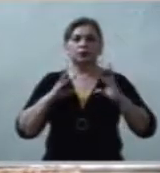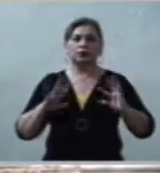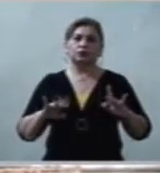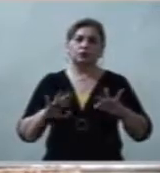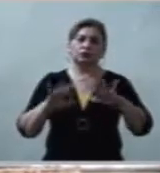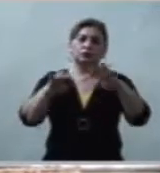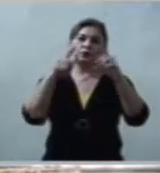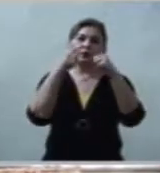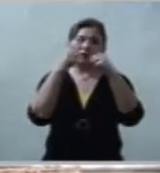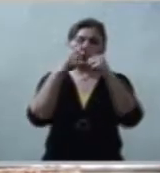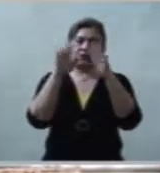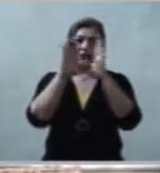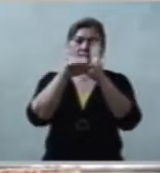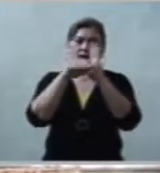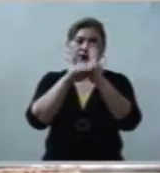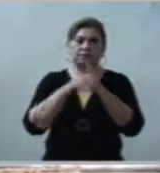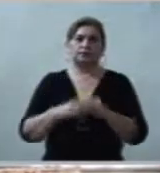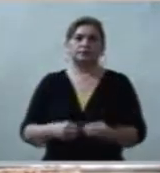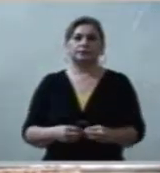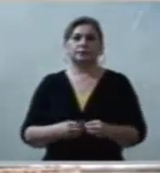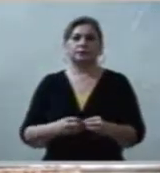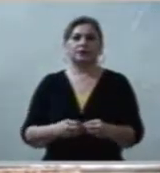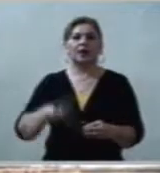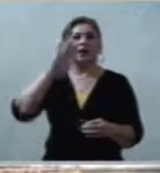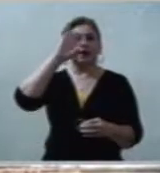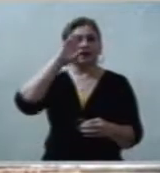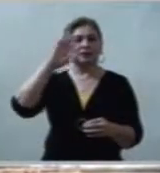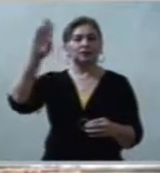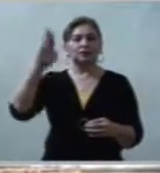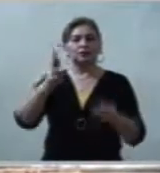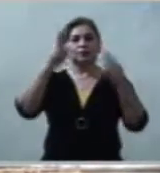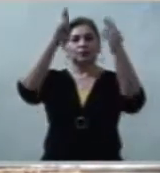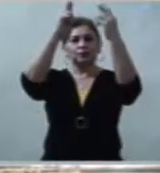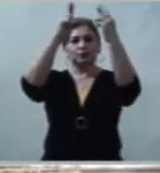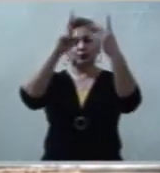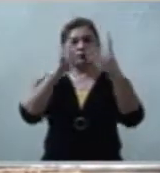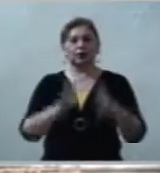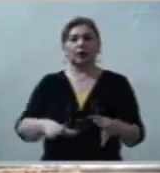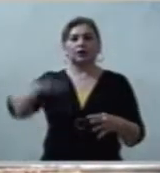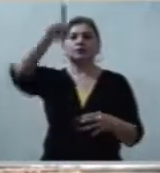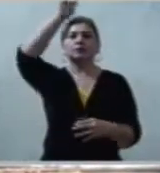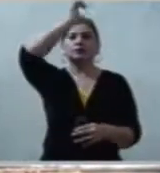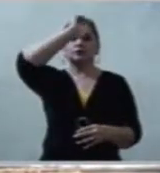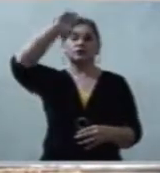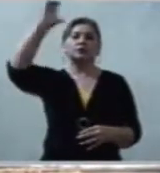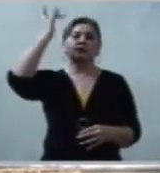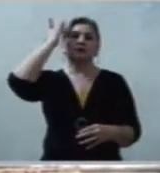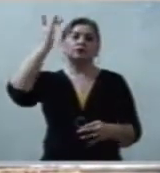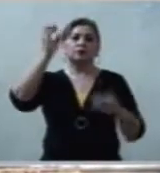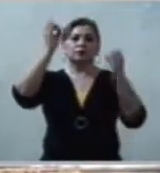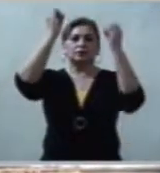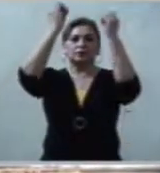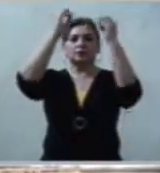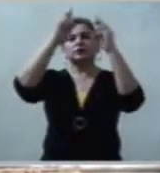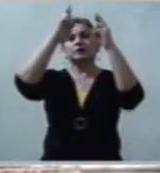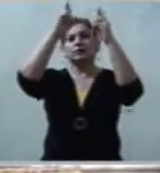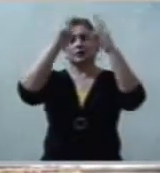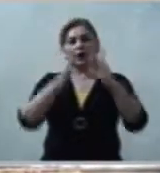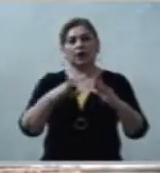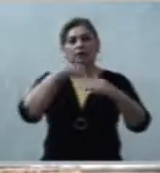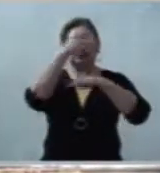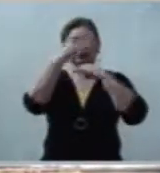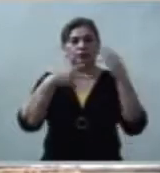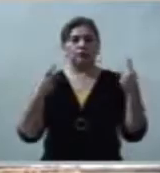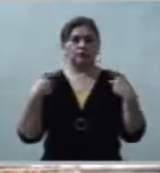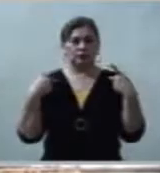El Señor les regala el Espíritu Santo para que puedan creer